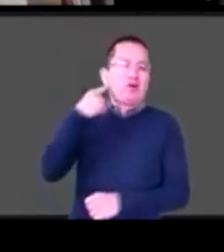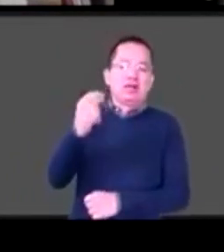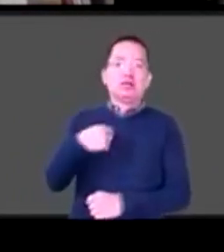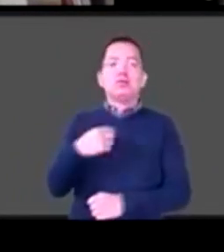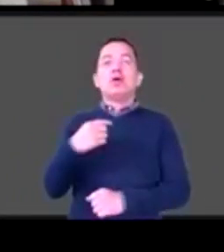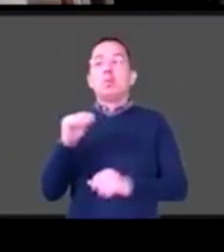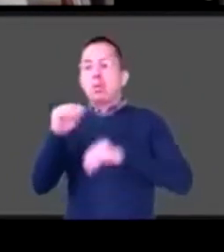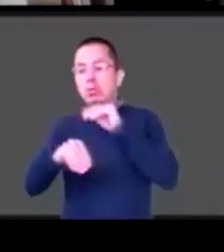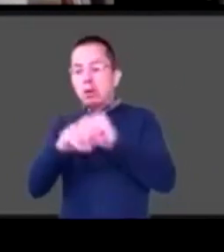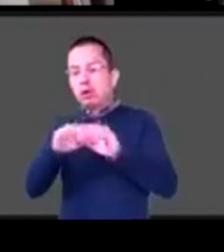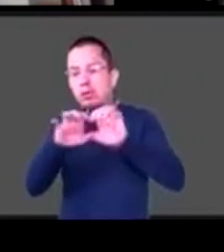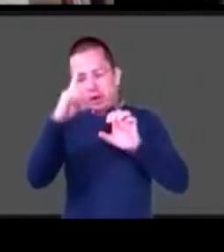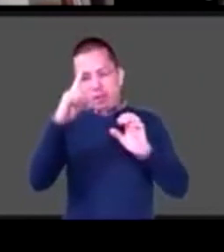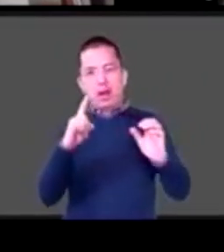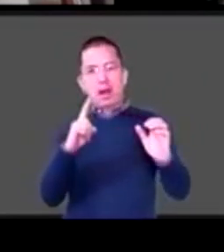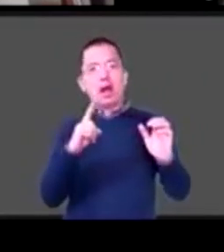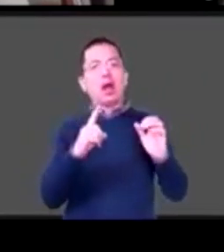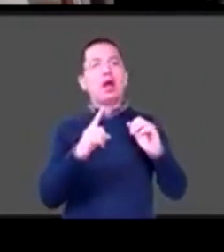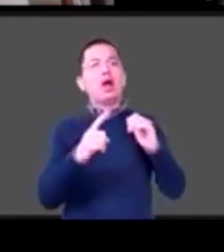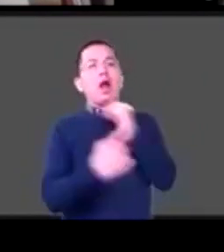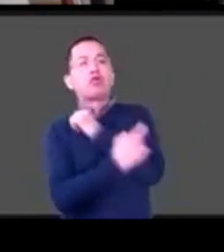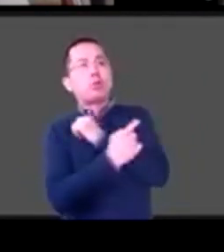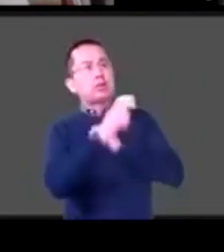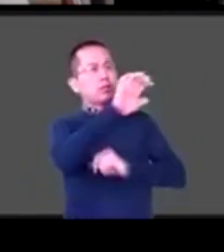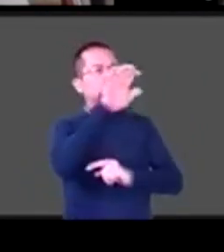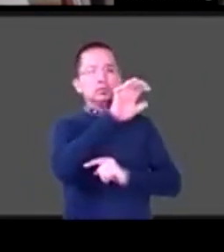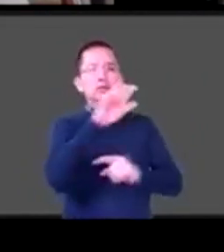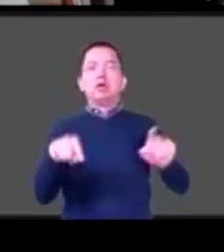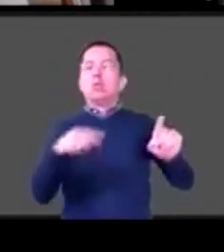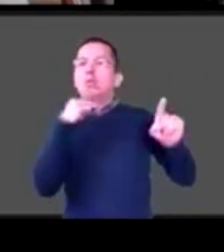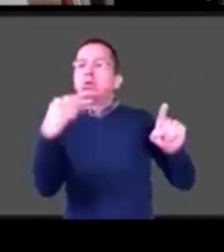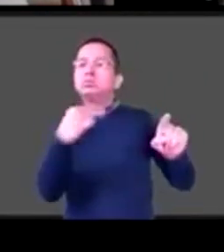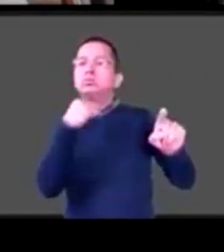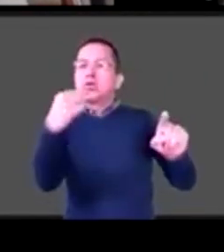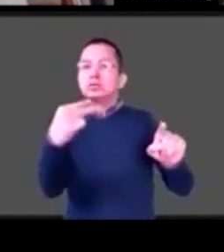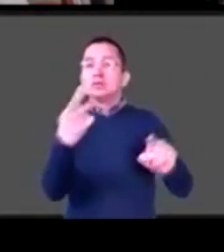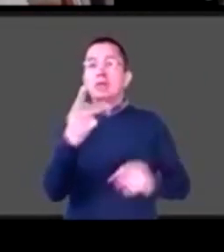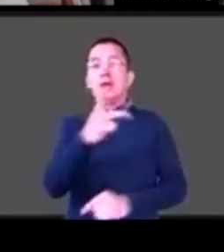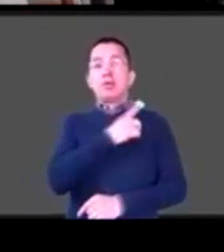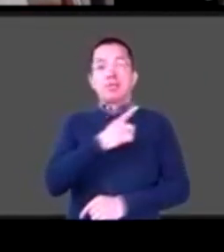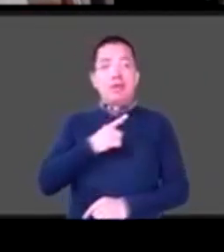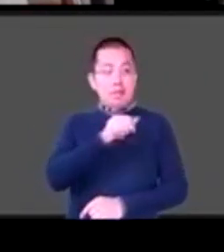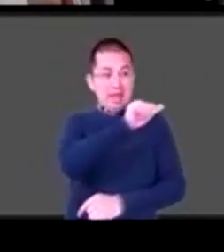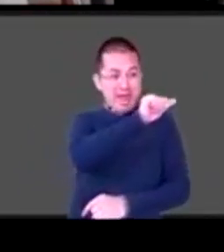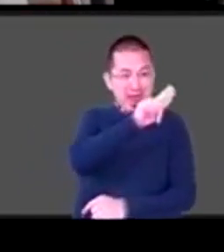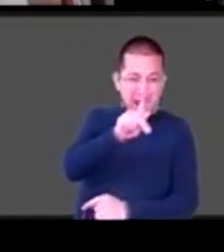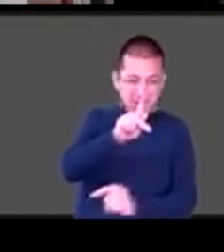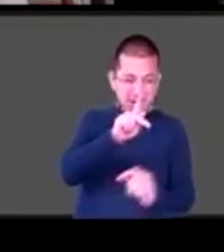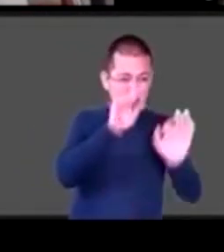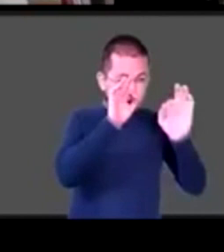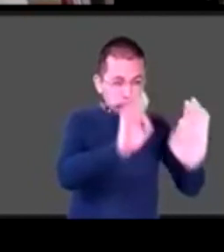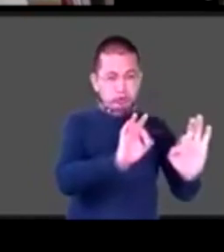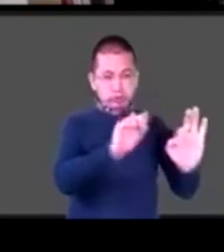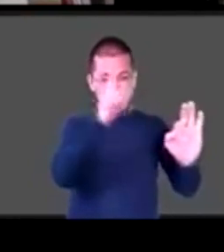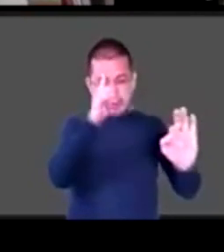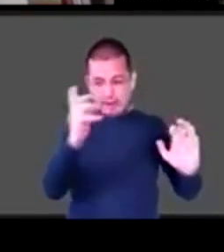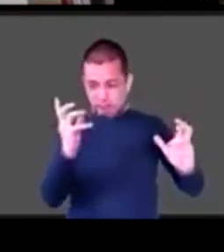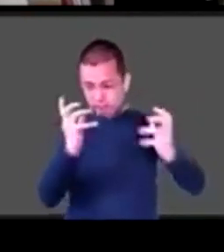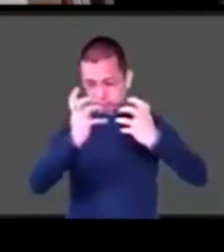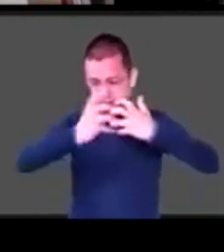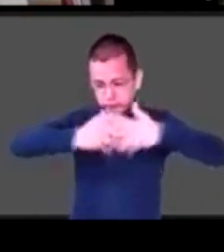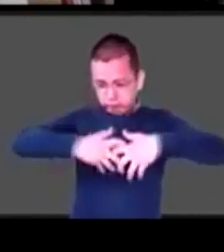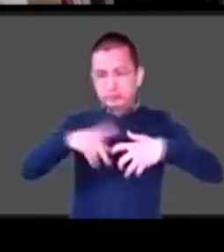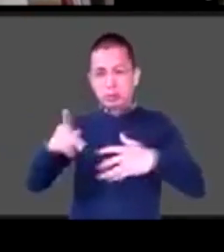necesitamos que las aplicaciones estén debidamente etiquetadas, debidamente programadas para que las personas ciegas podamos, pues, acceder